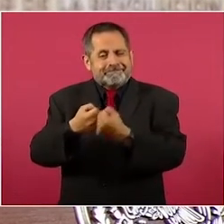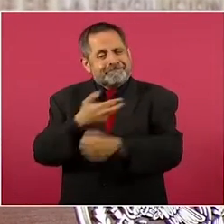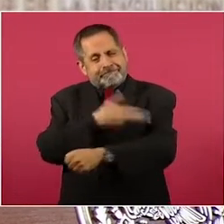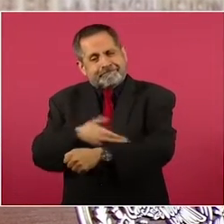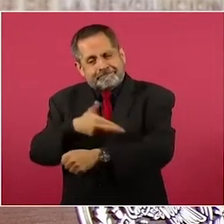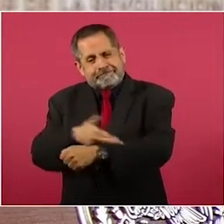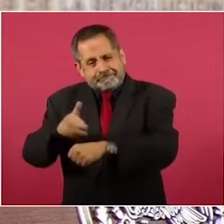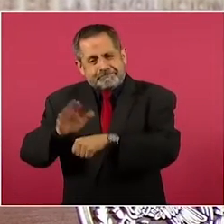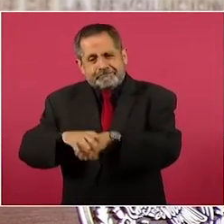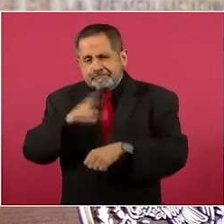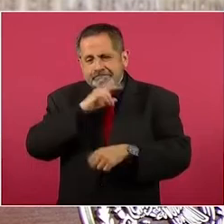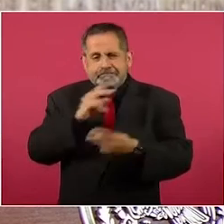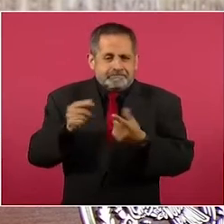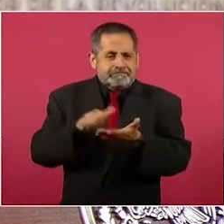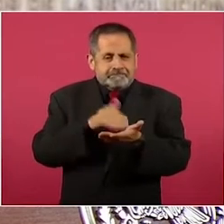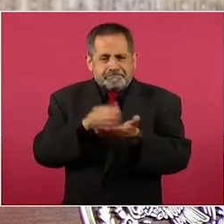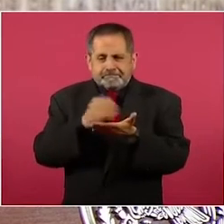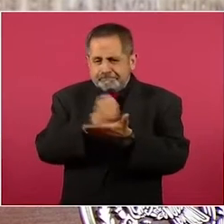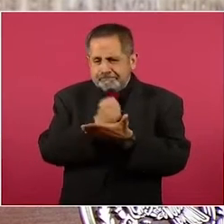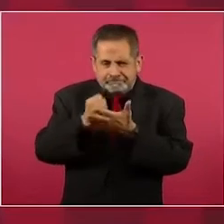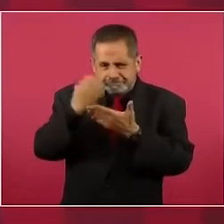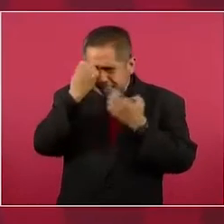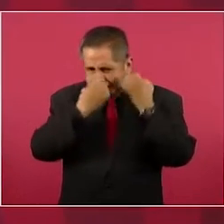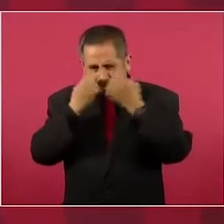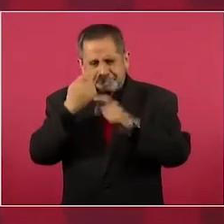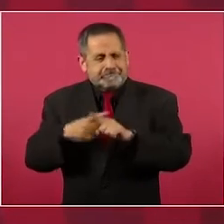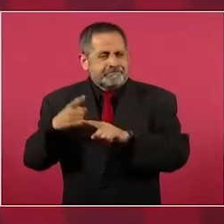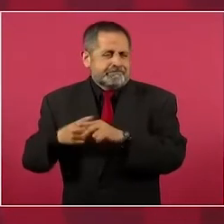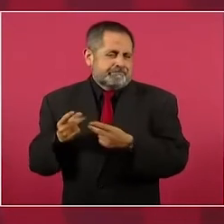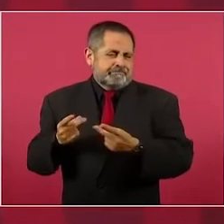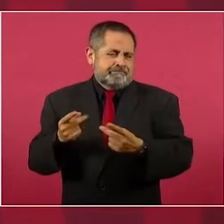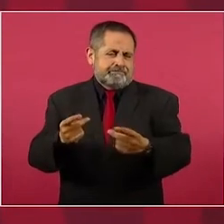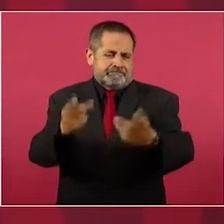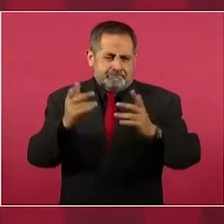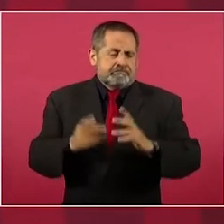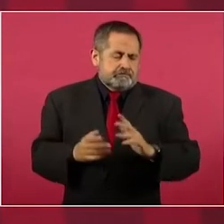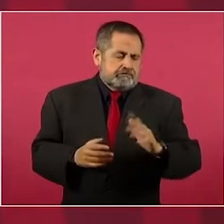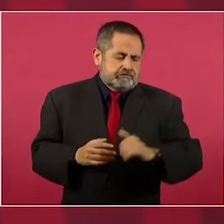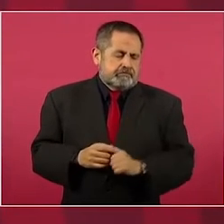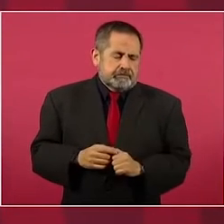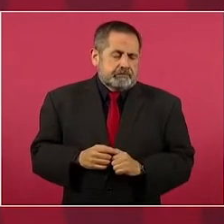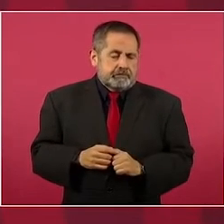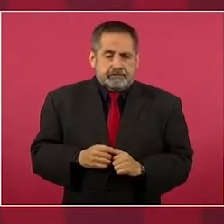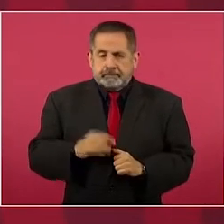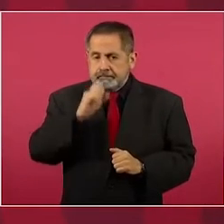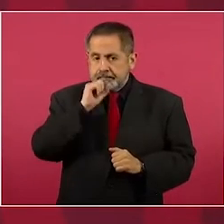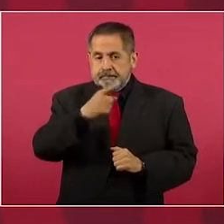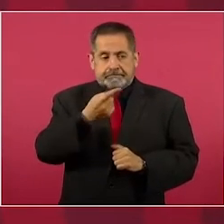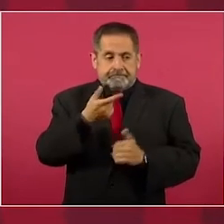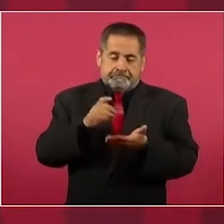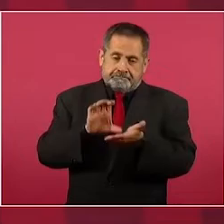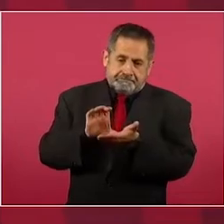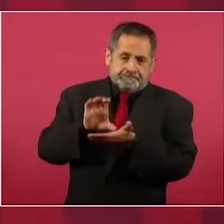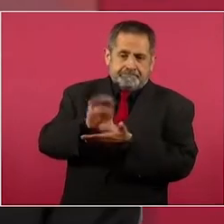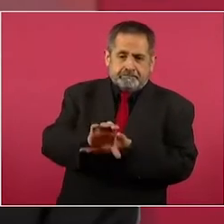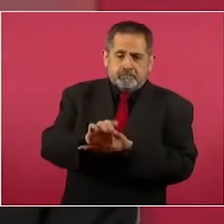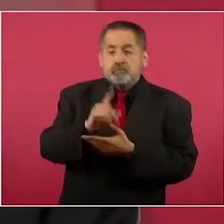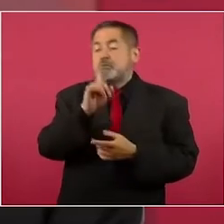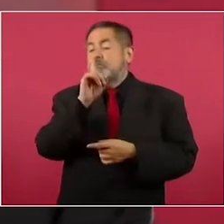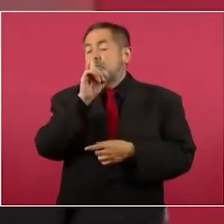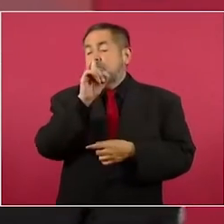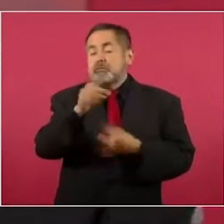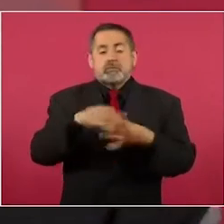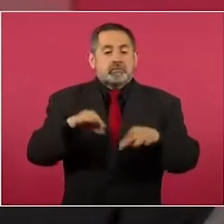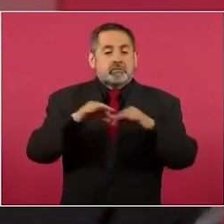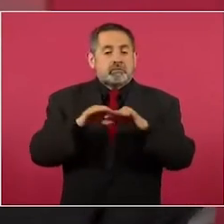el compromiso de inversión, esto más que